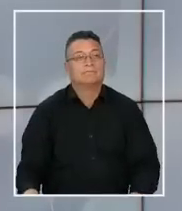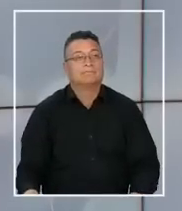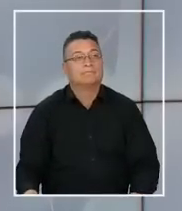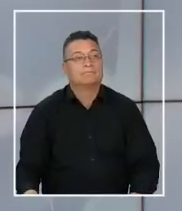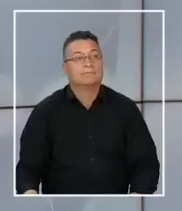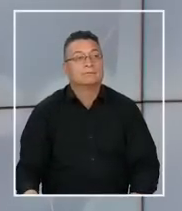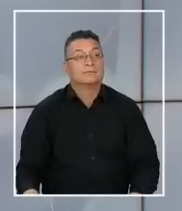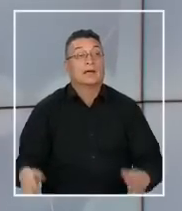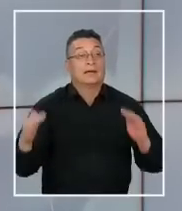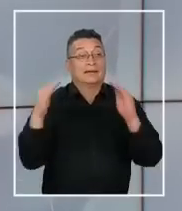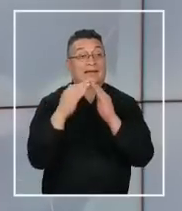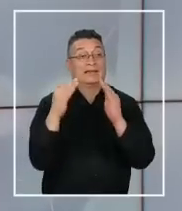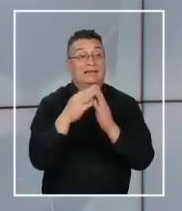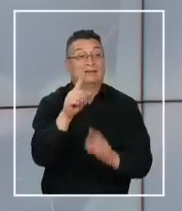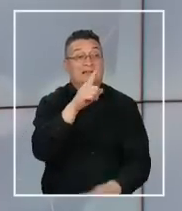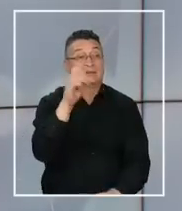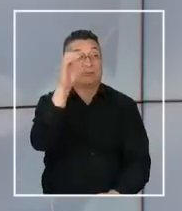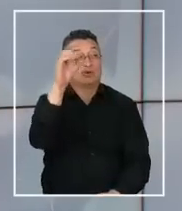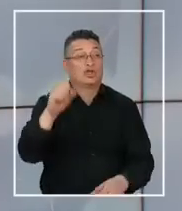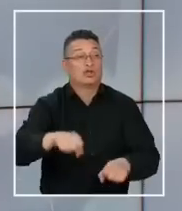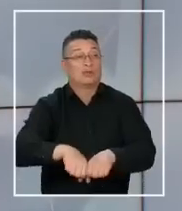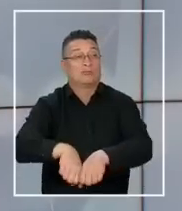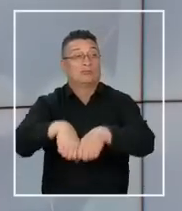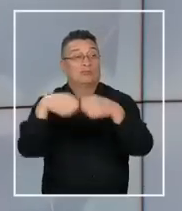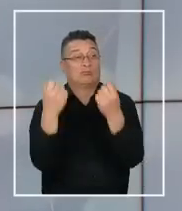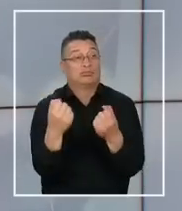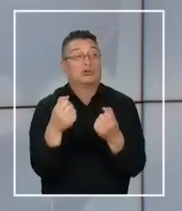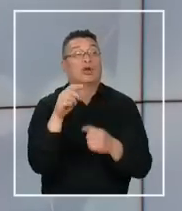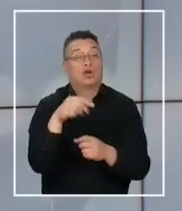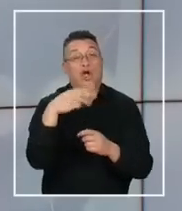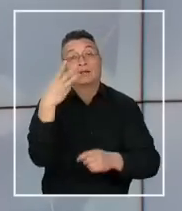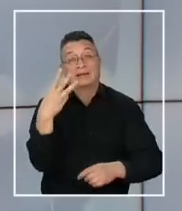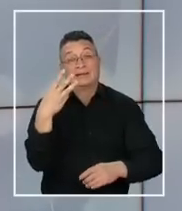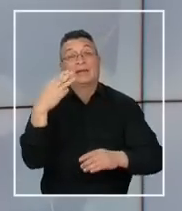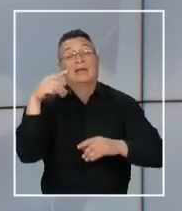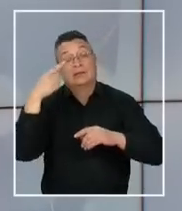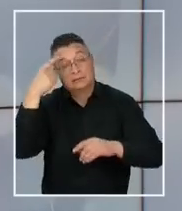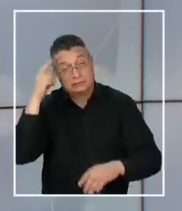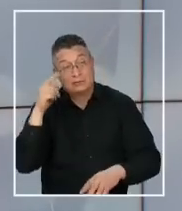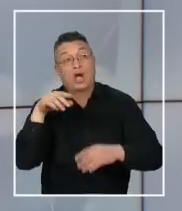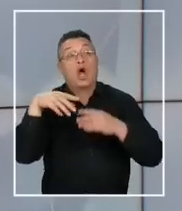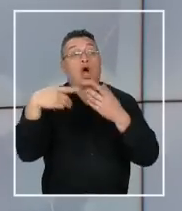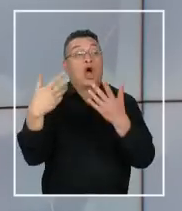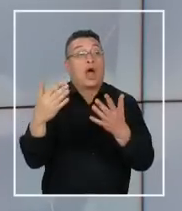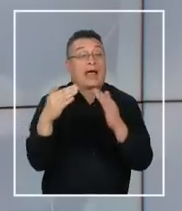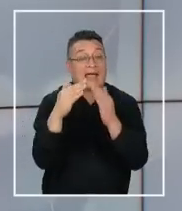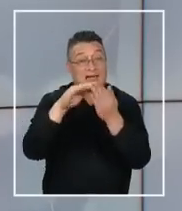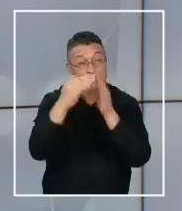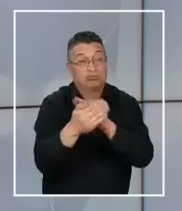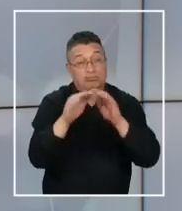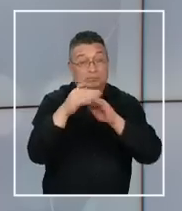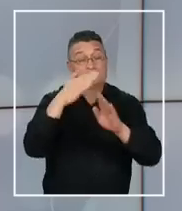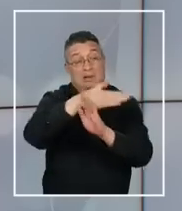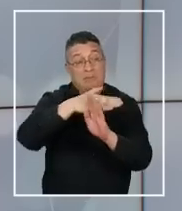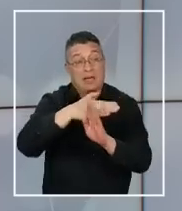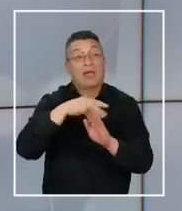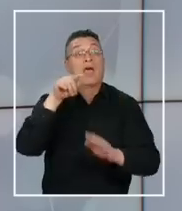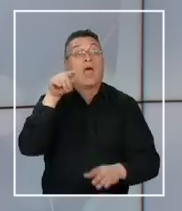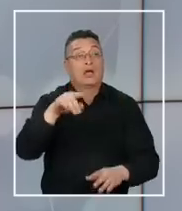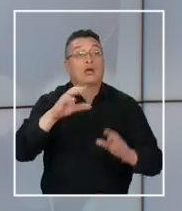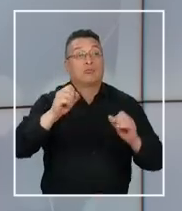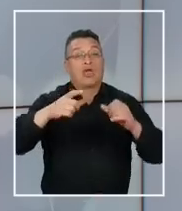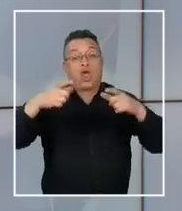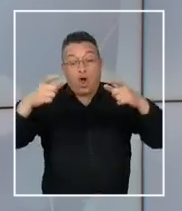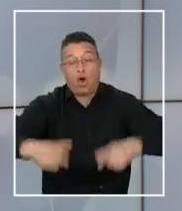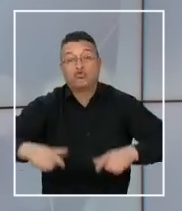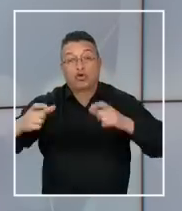Una vivienda completamente destruida, daños en otras tres y peligro de socavones son parte de las consecuencias